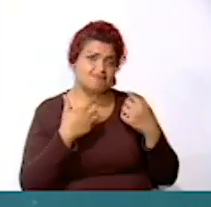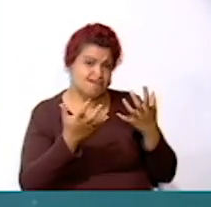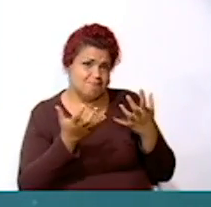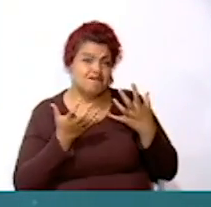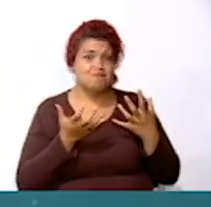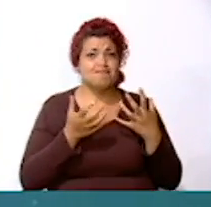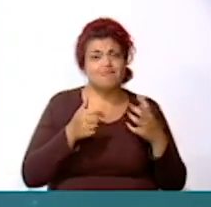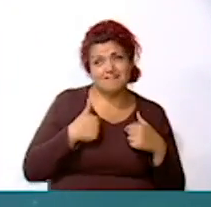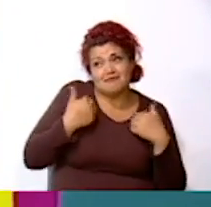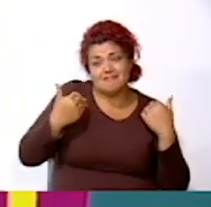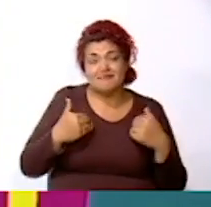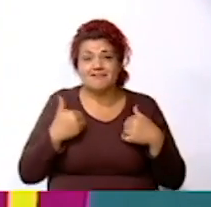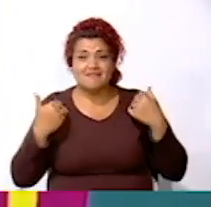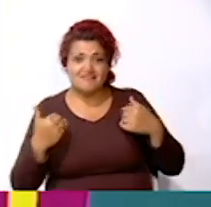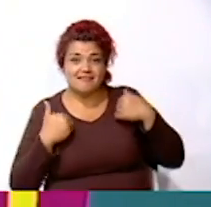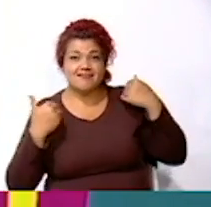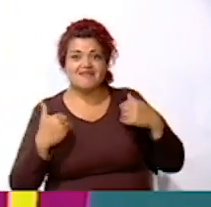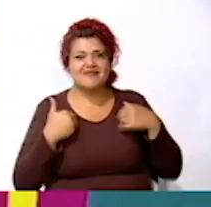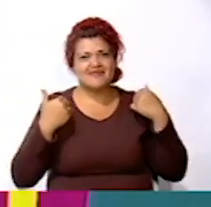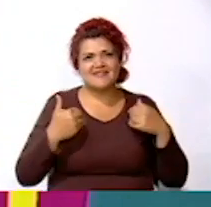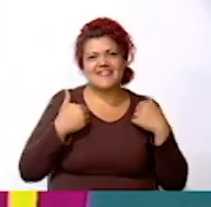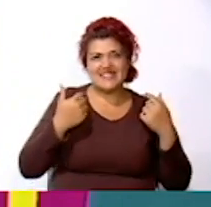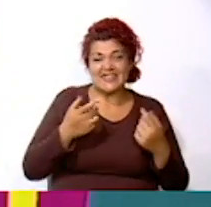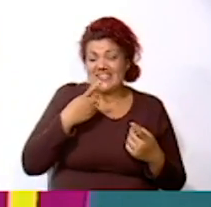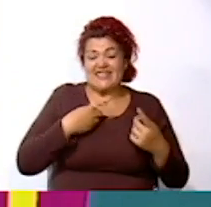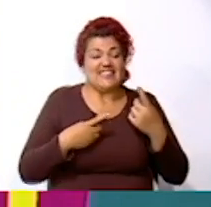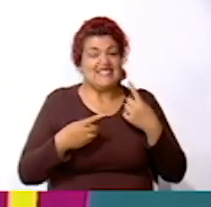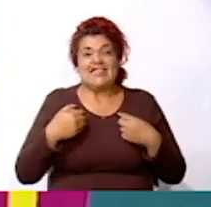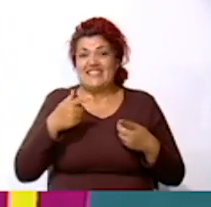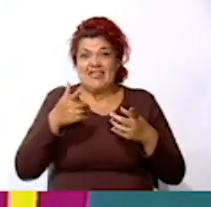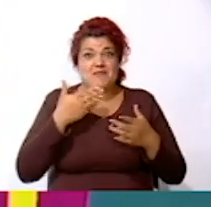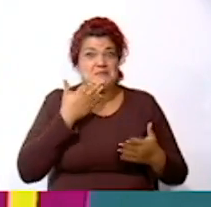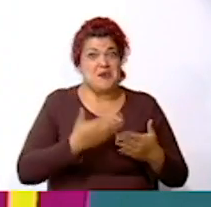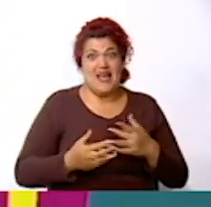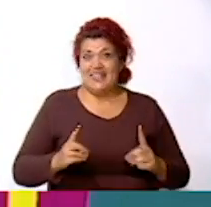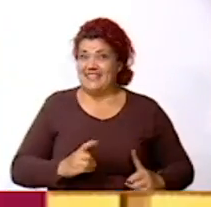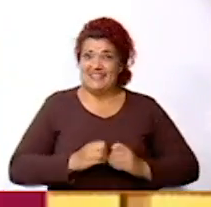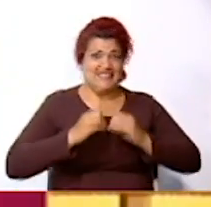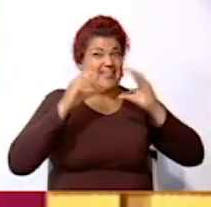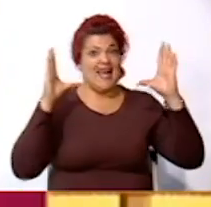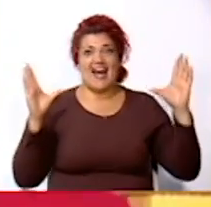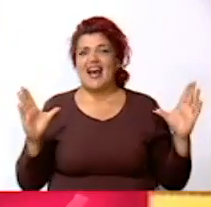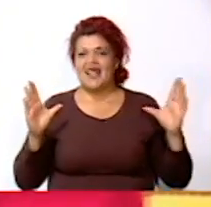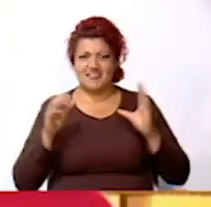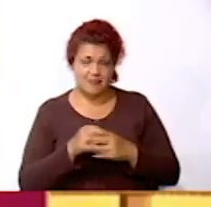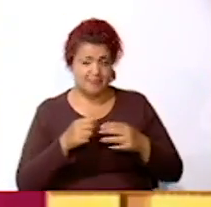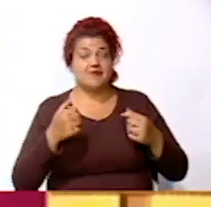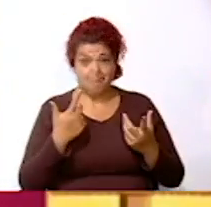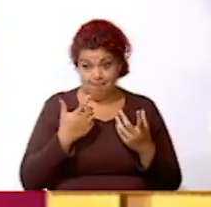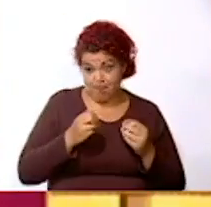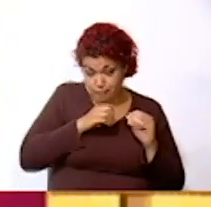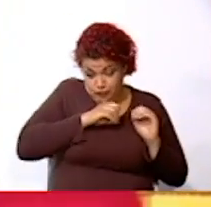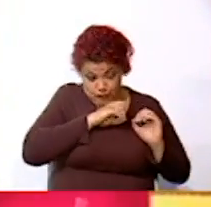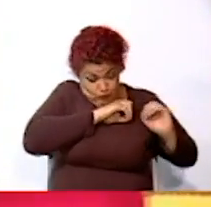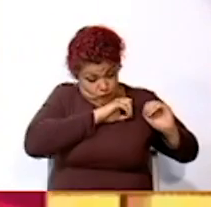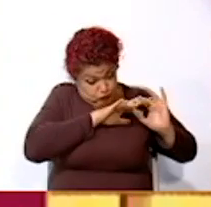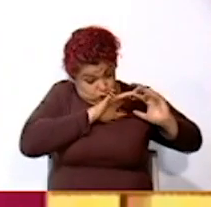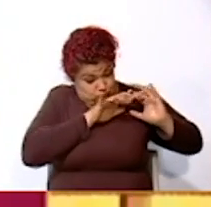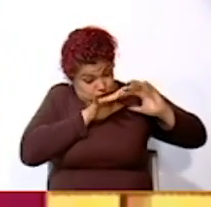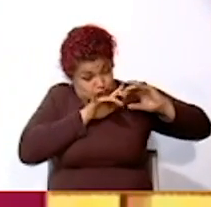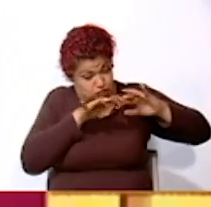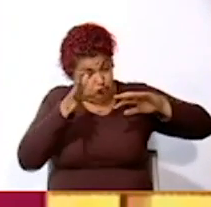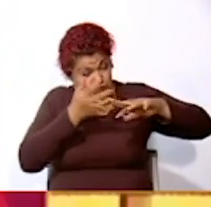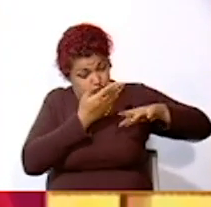hoy con alegría desearles un buen día Que se expanda con el